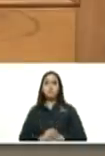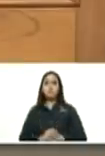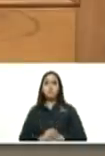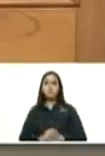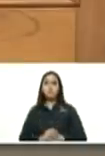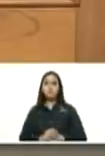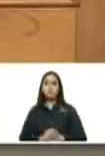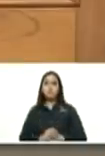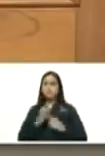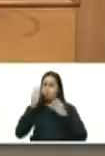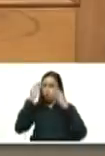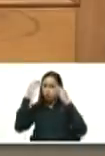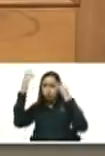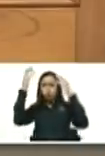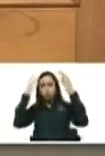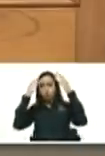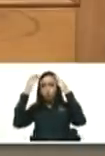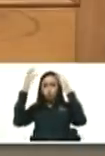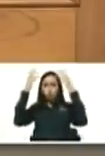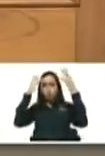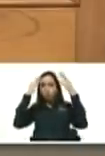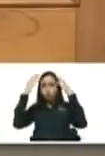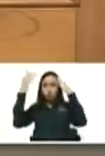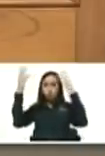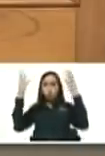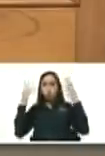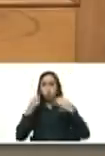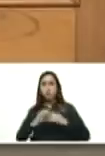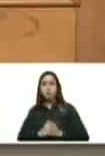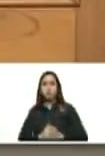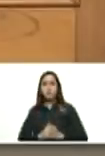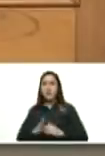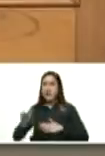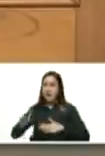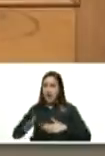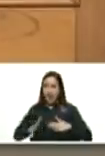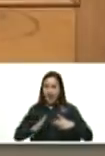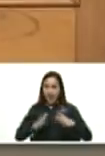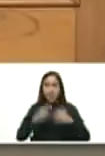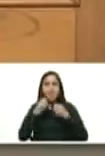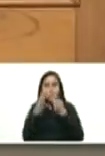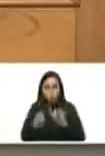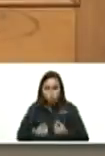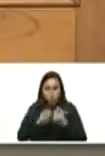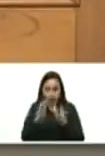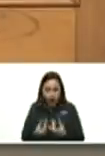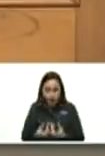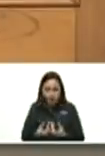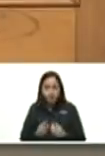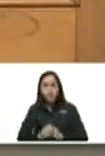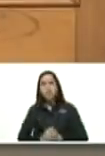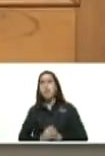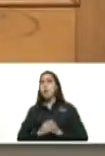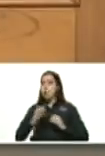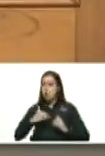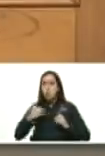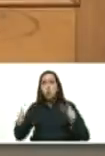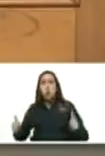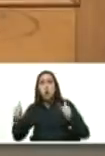empecé a soñar yo iba por la calle caminando con silita